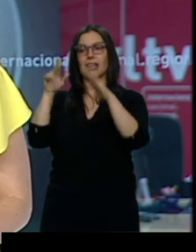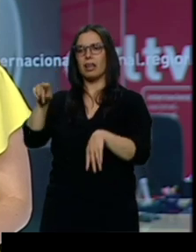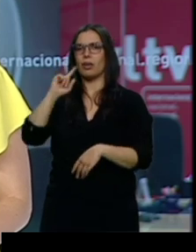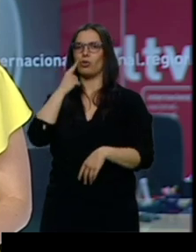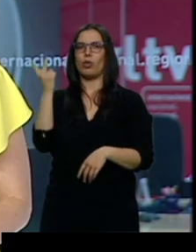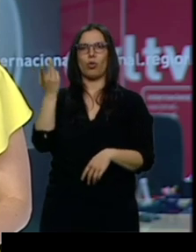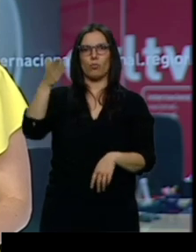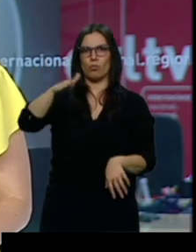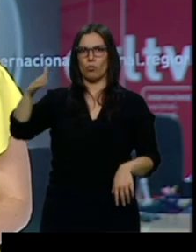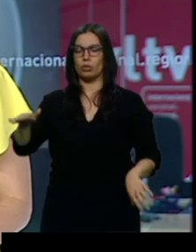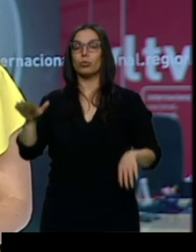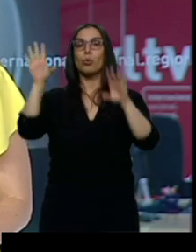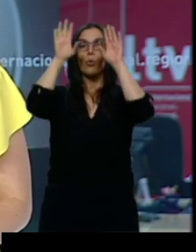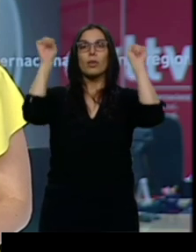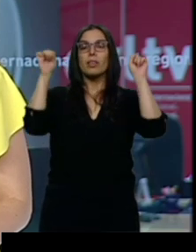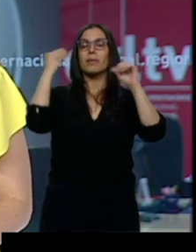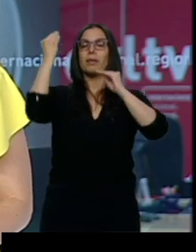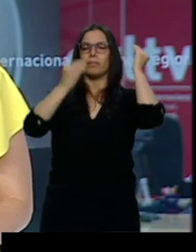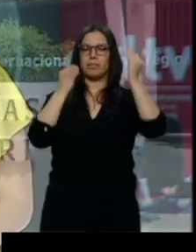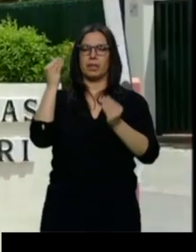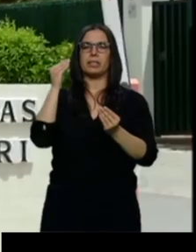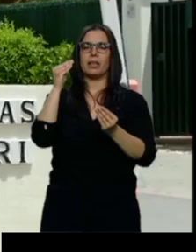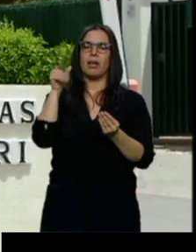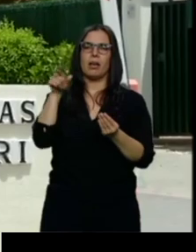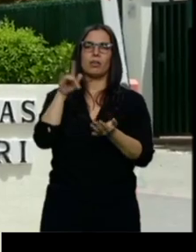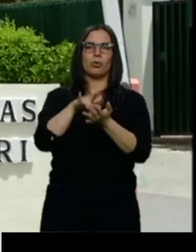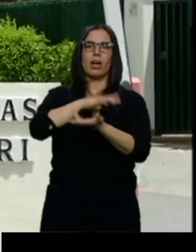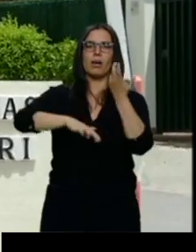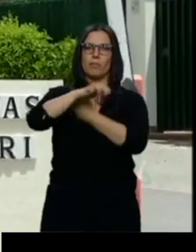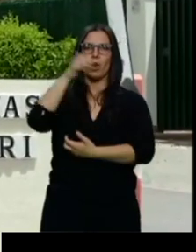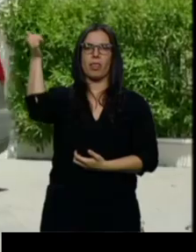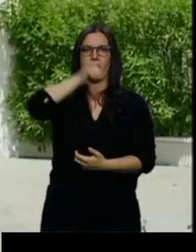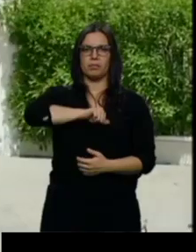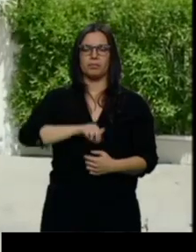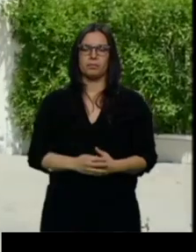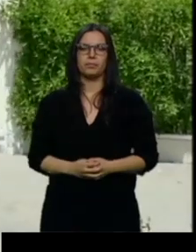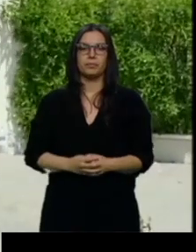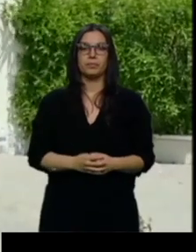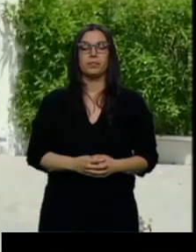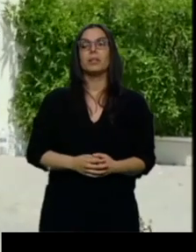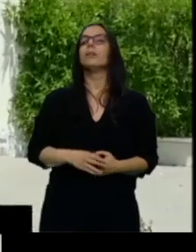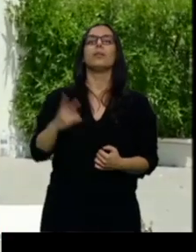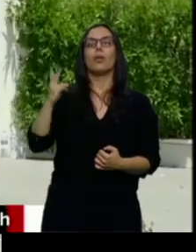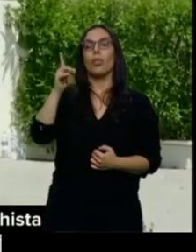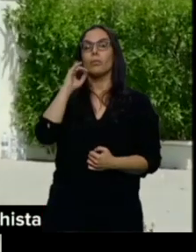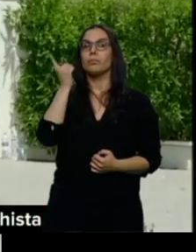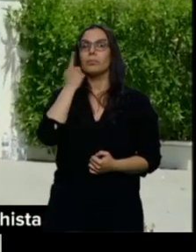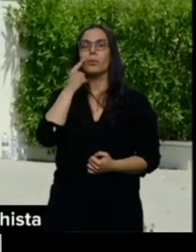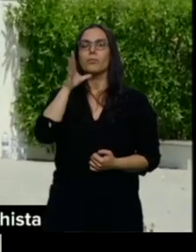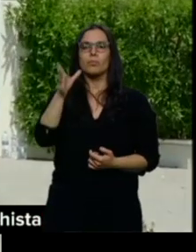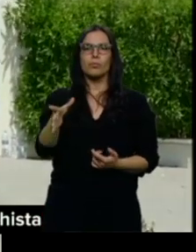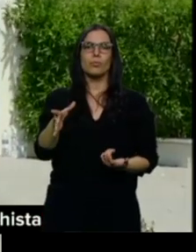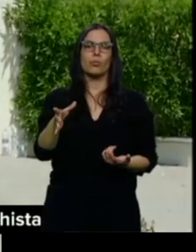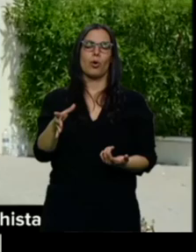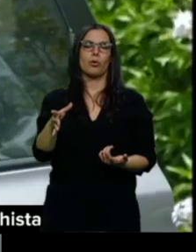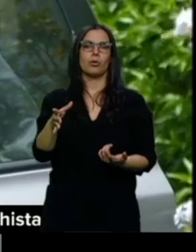Civil cree que se trata de un caso de violencia de género. Los cadáveres fueron encontrados después de que varias llamadas hubieran